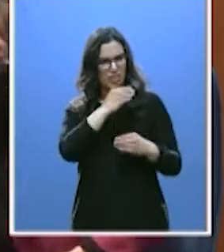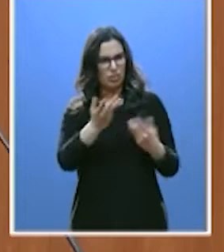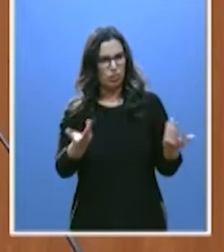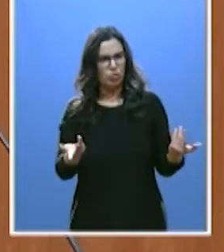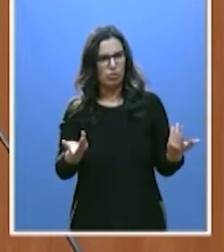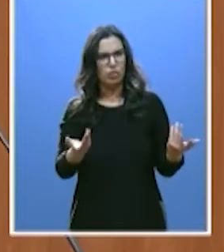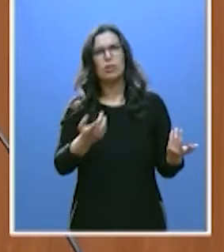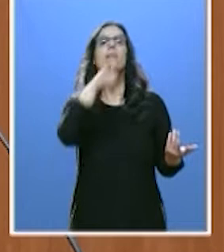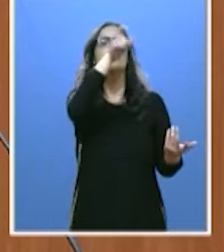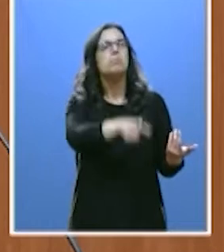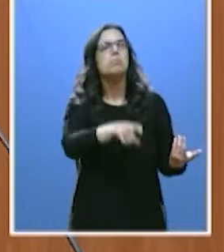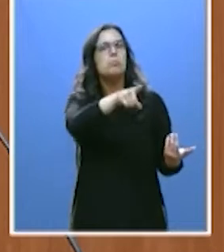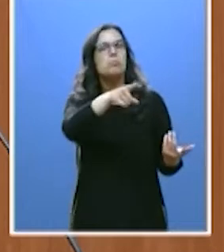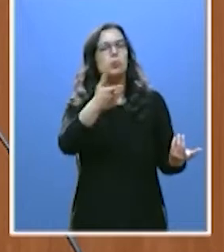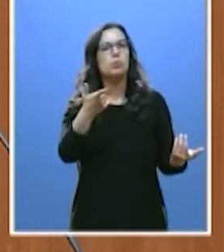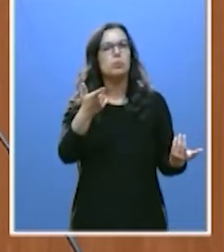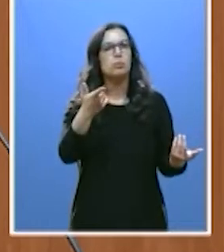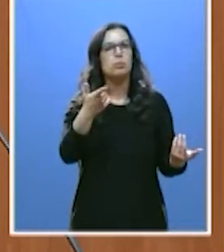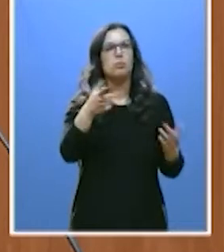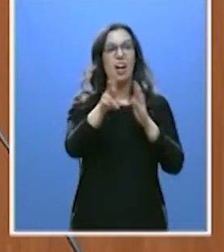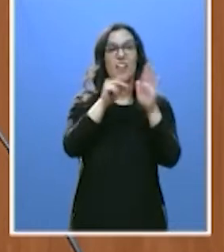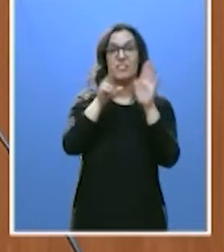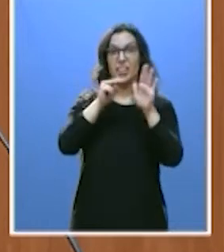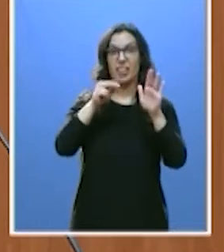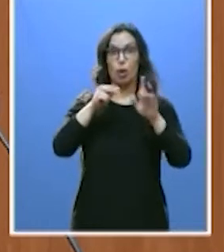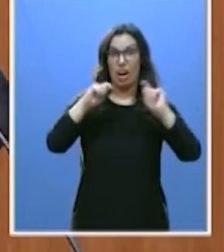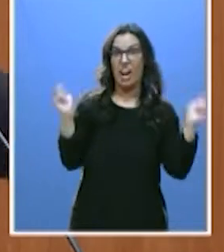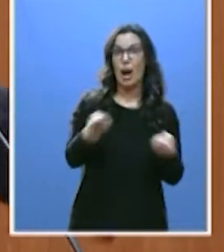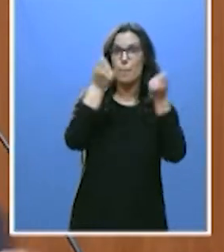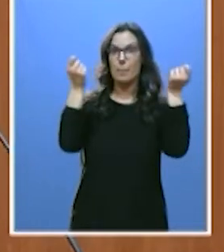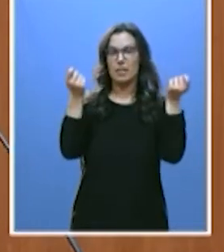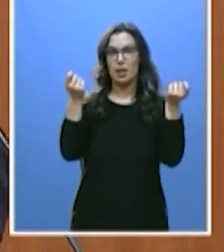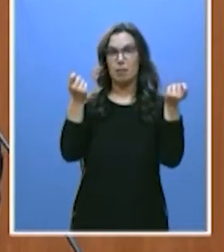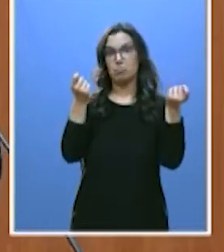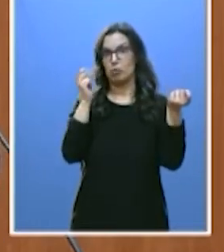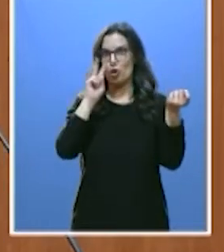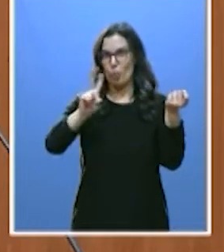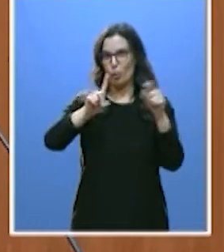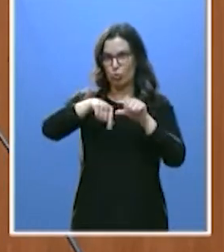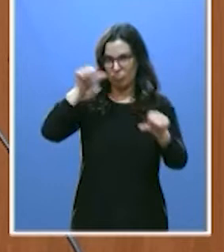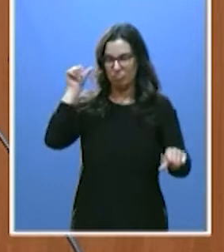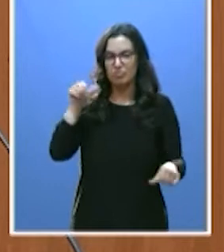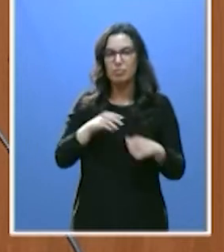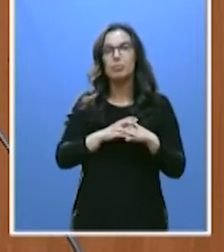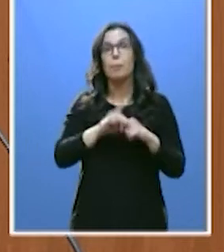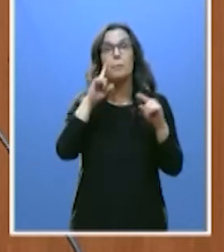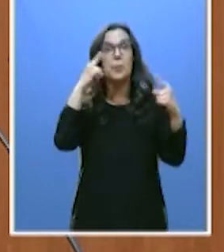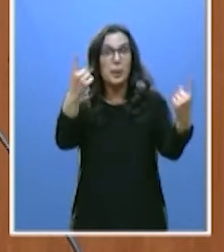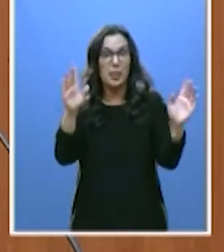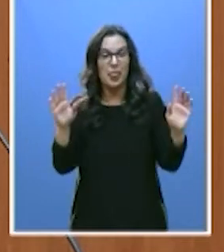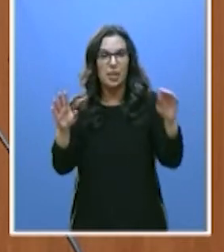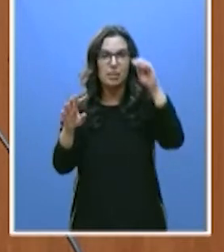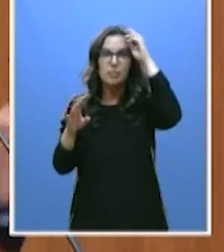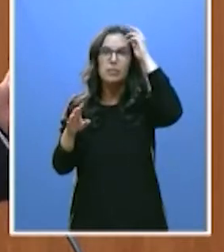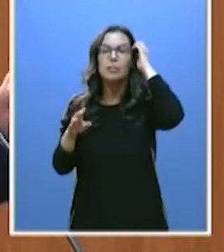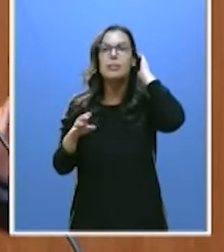que se anuncia en un vídeo de campaña electoral inédito. Es la primera vez que